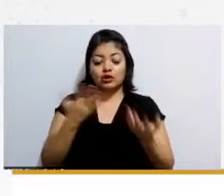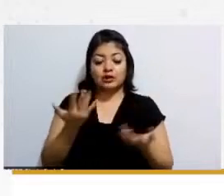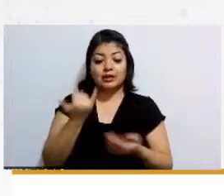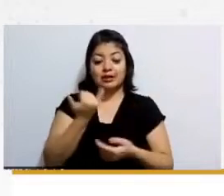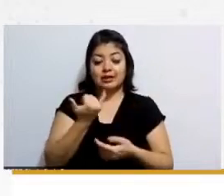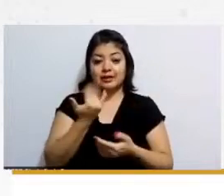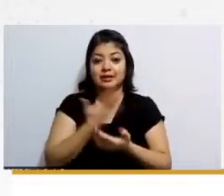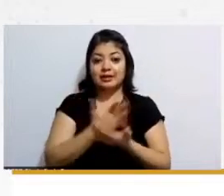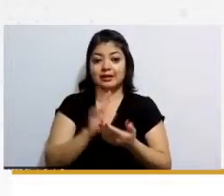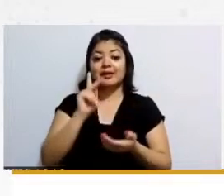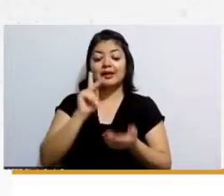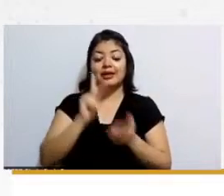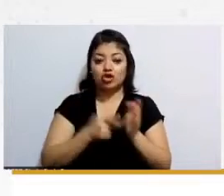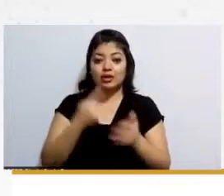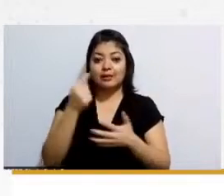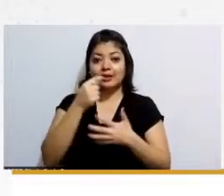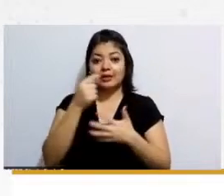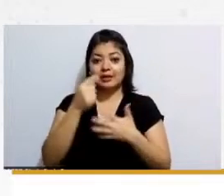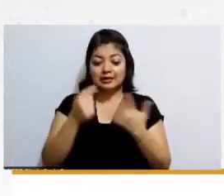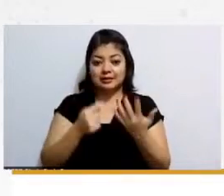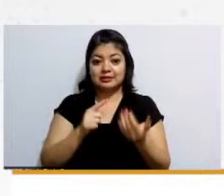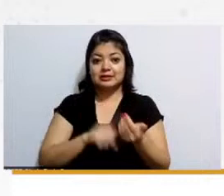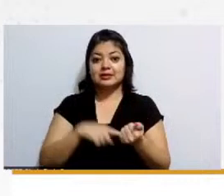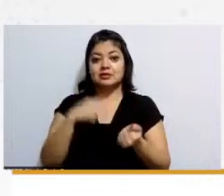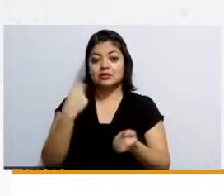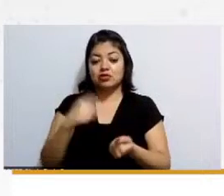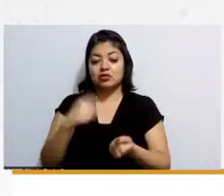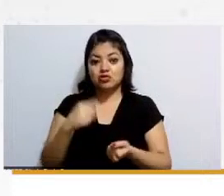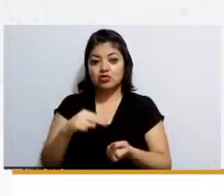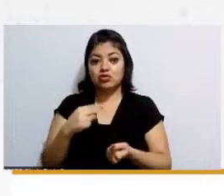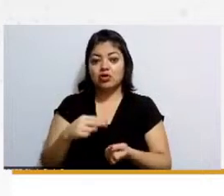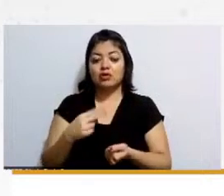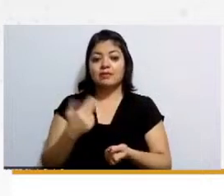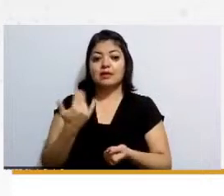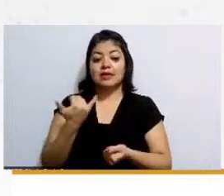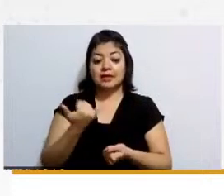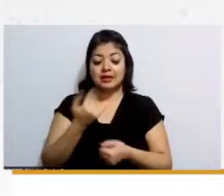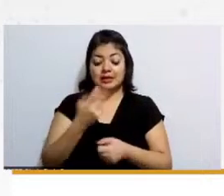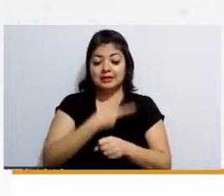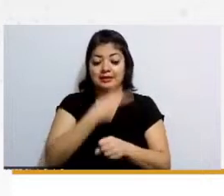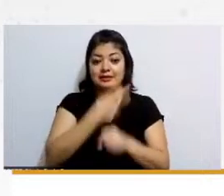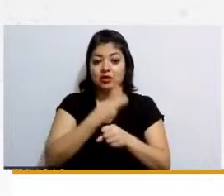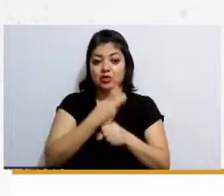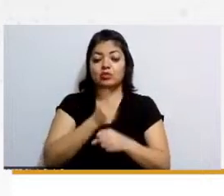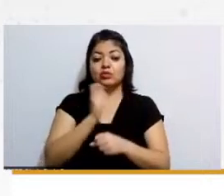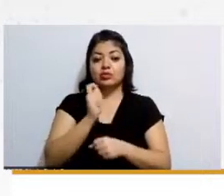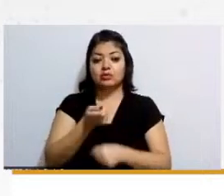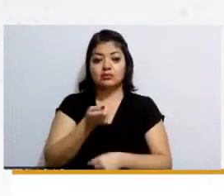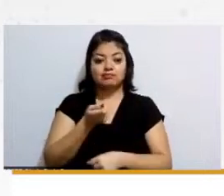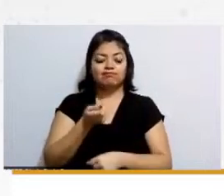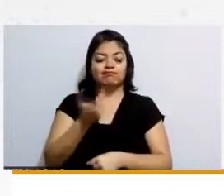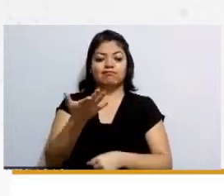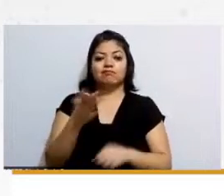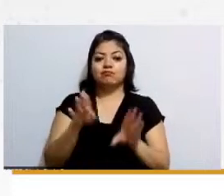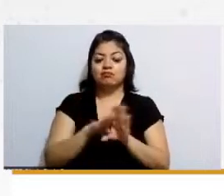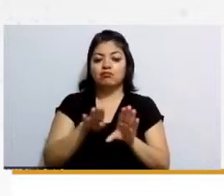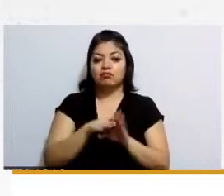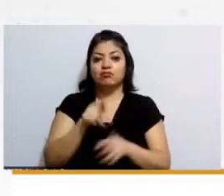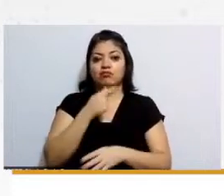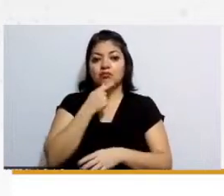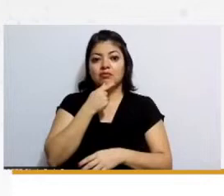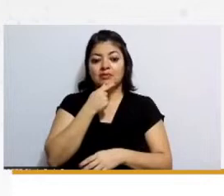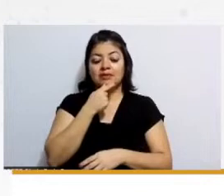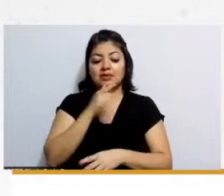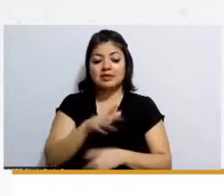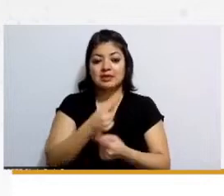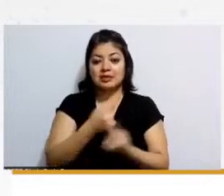imponer otra vez requisitos al hombre de más y el segundo era considerar que una niña tiene